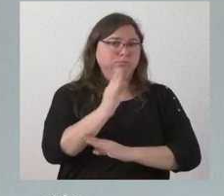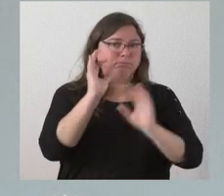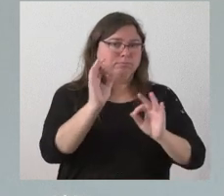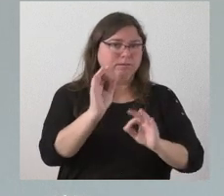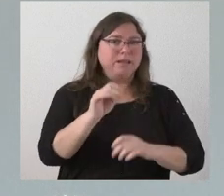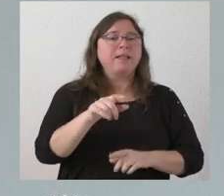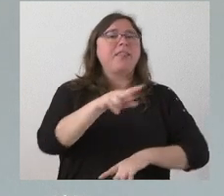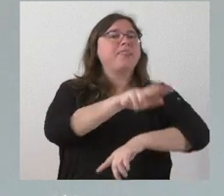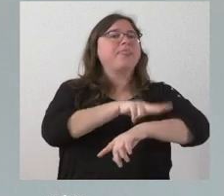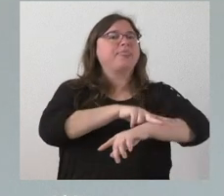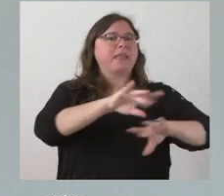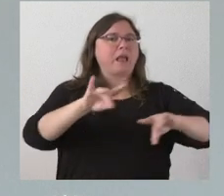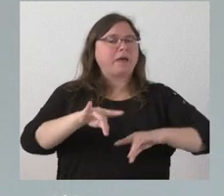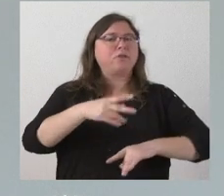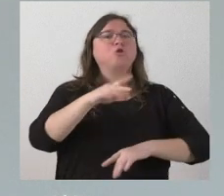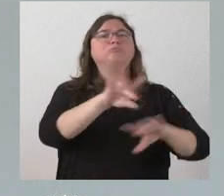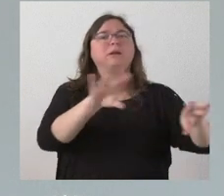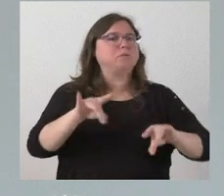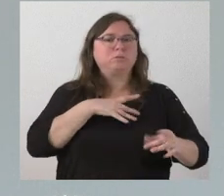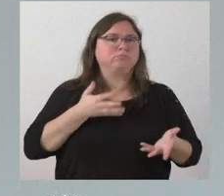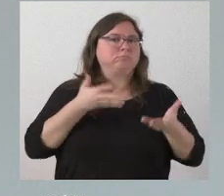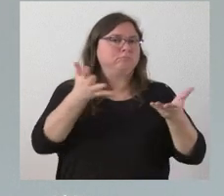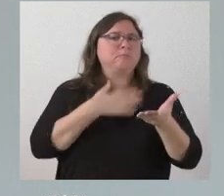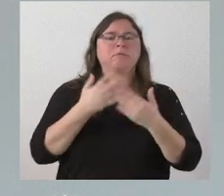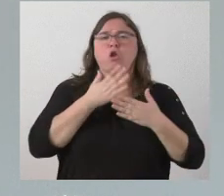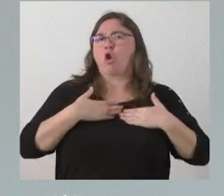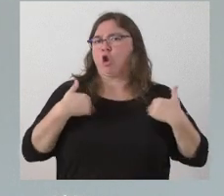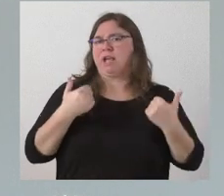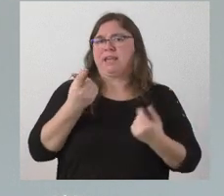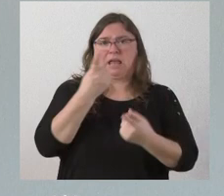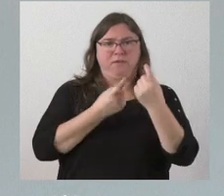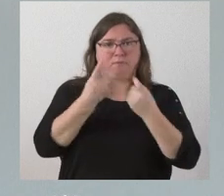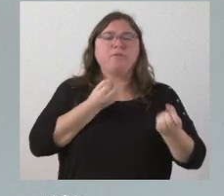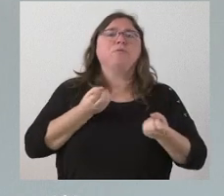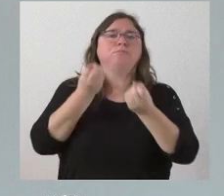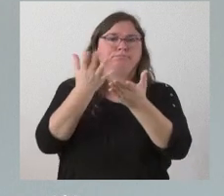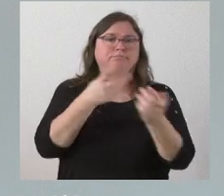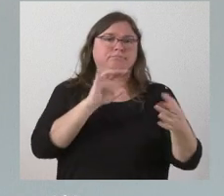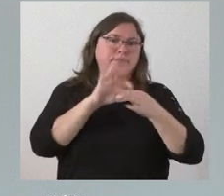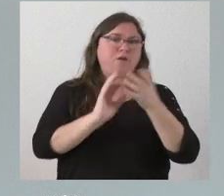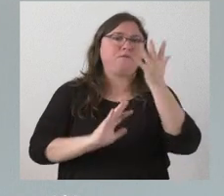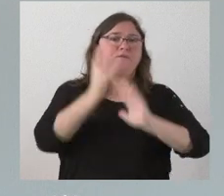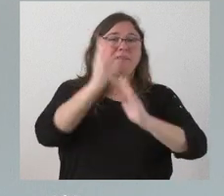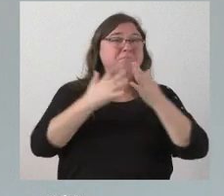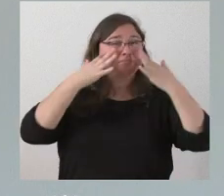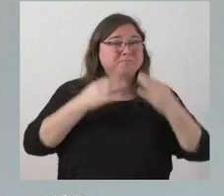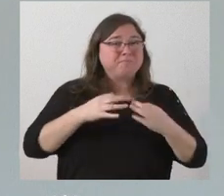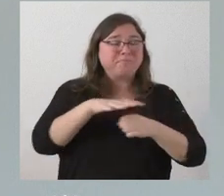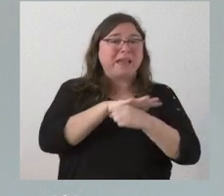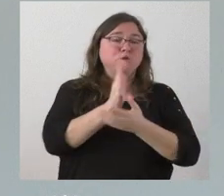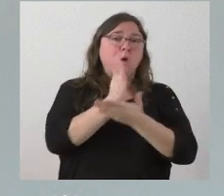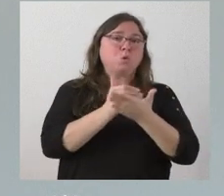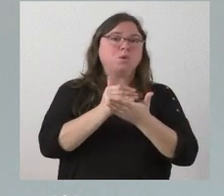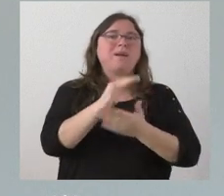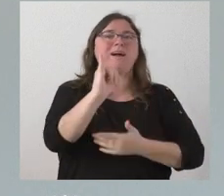respectivas delegaciones territoriales de la Junta de Castilla han estado a su disposición para dar toda la información que era precisa sobre estos incendios pero es verdad que en el ámbito autonómico